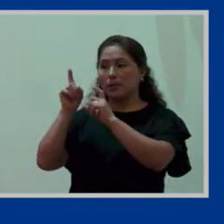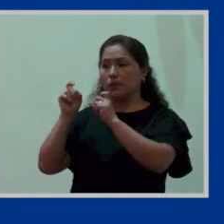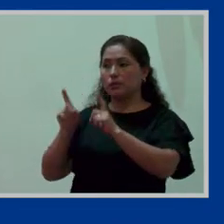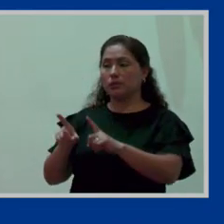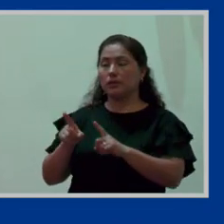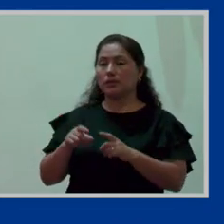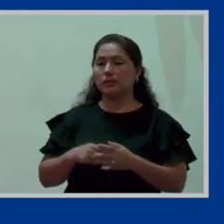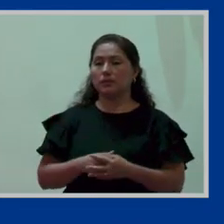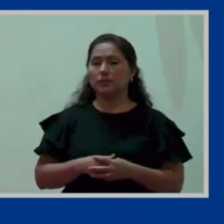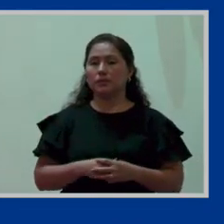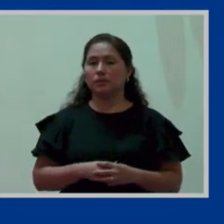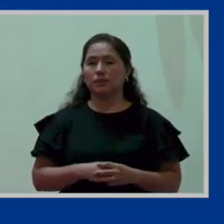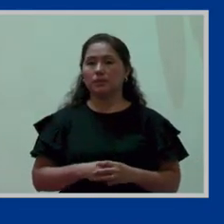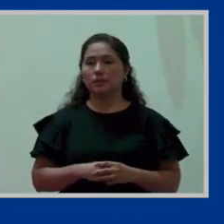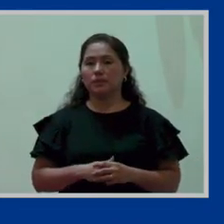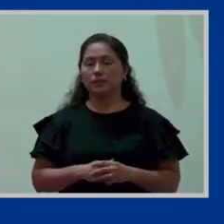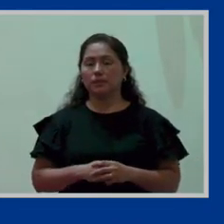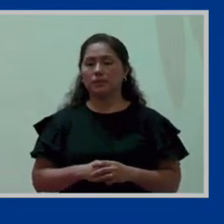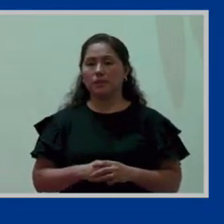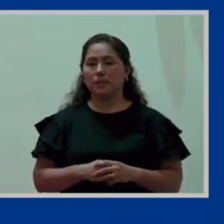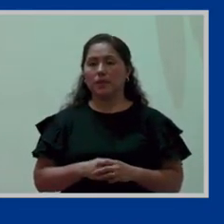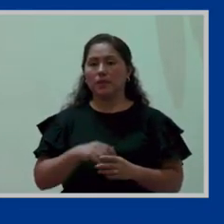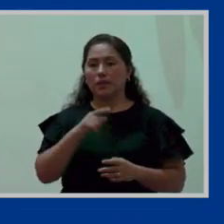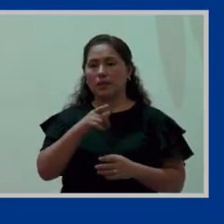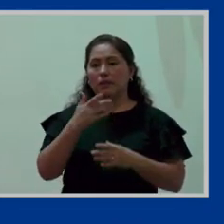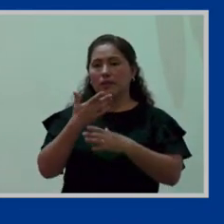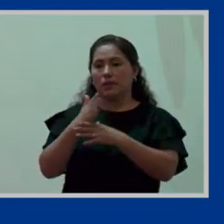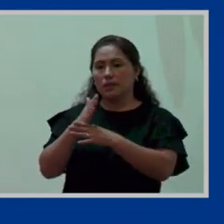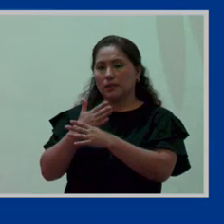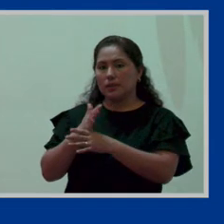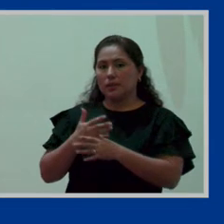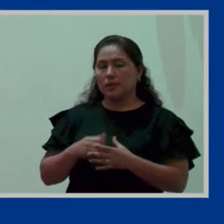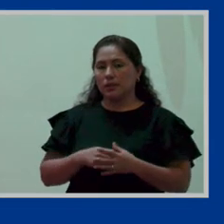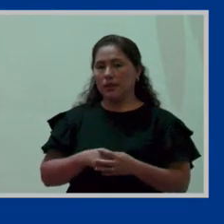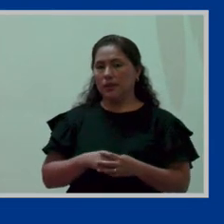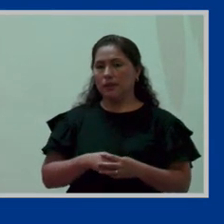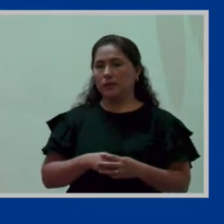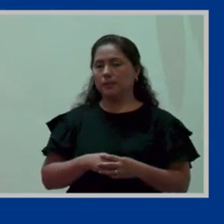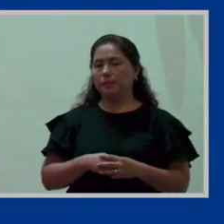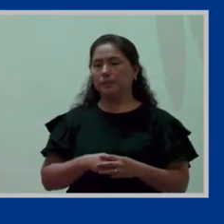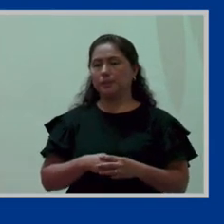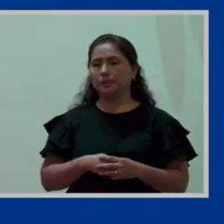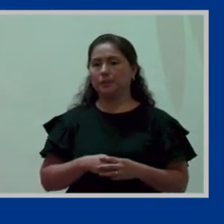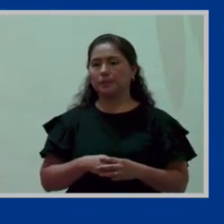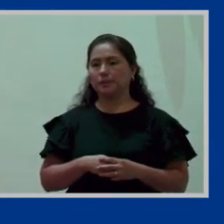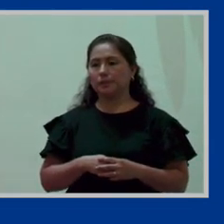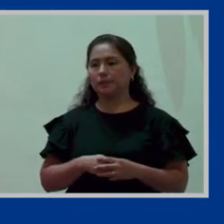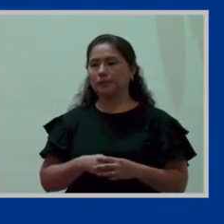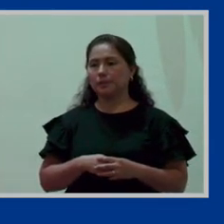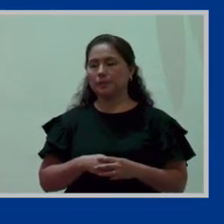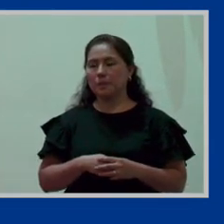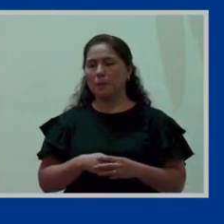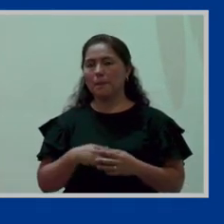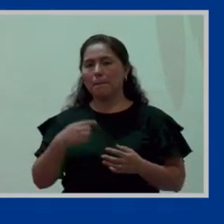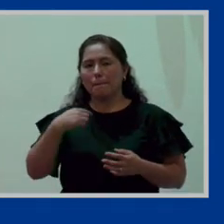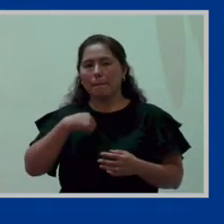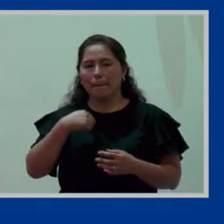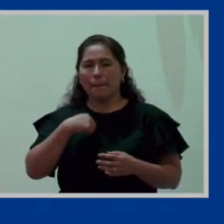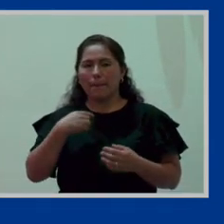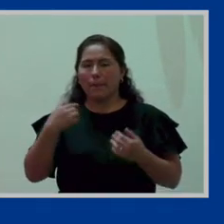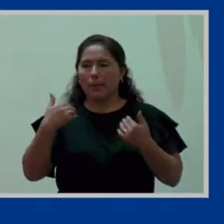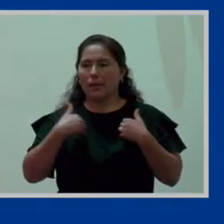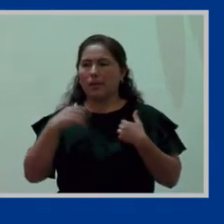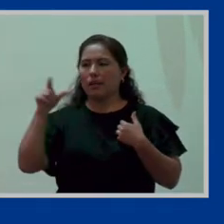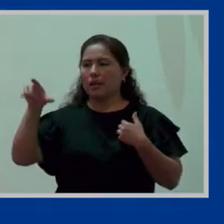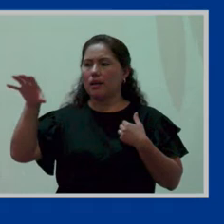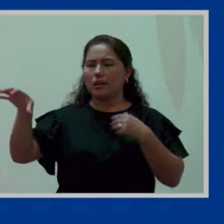justamente nos comparte una casuística tal cual lo ha descrito yo tengo acá tres yo tengo